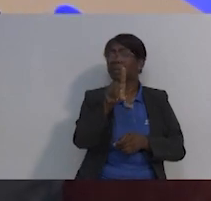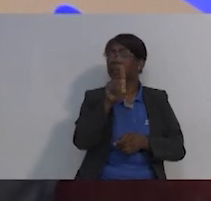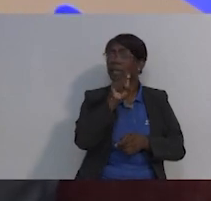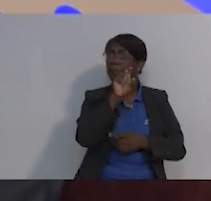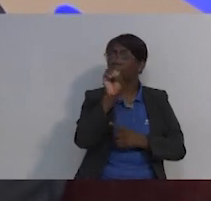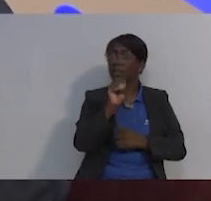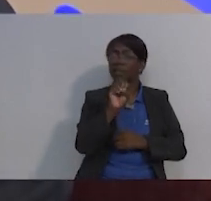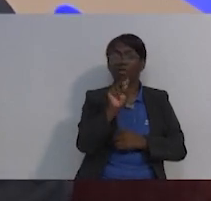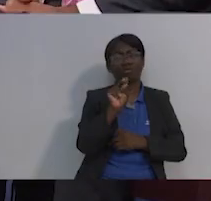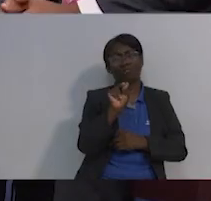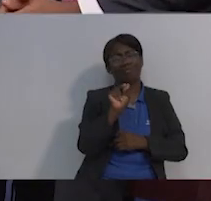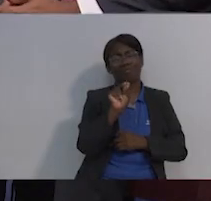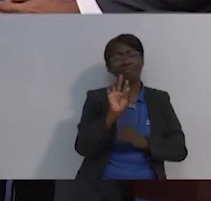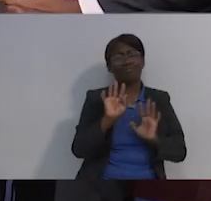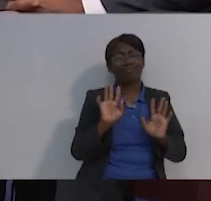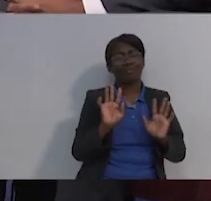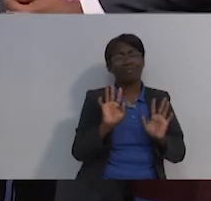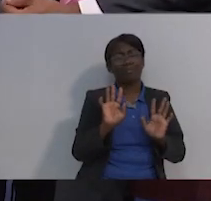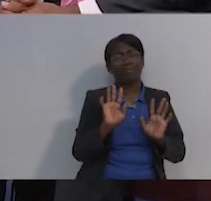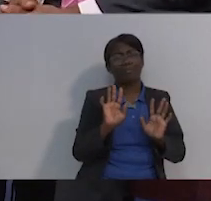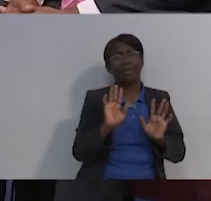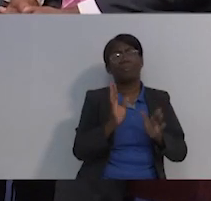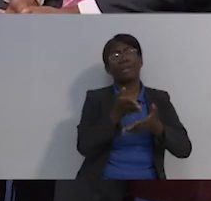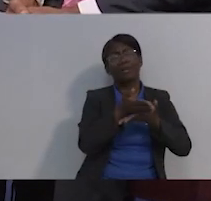mismo después del cáncer, ¿verdad?